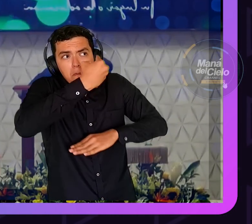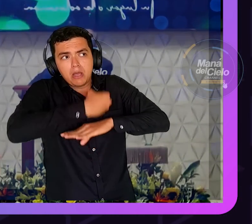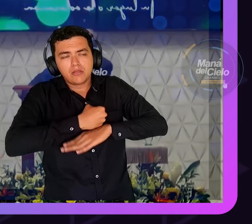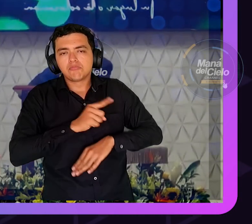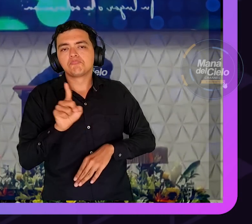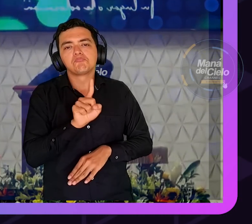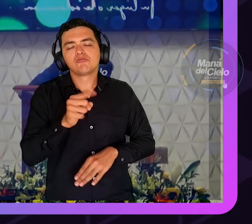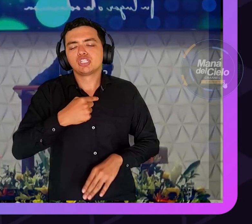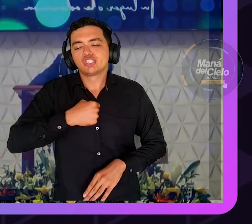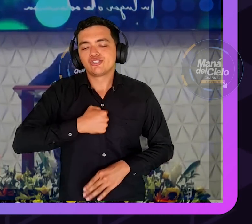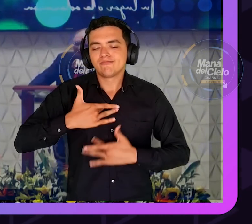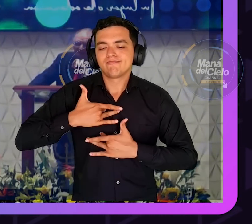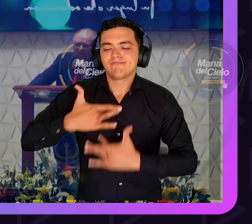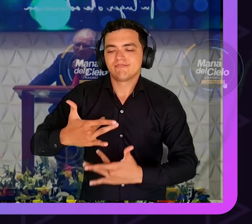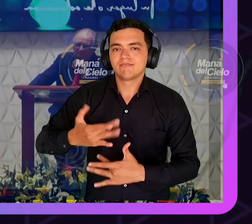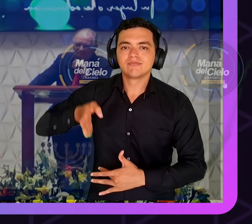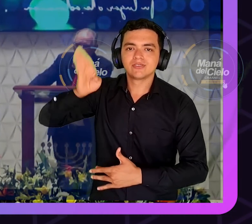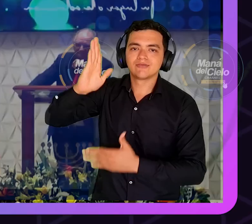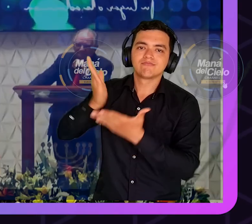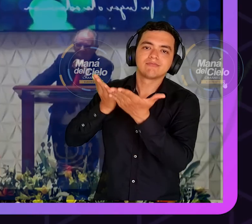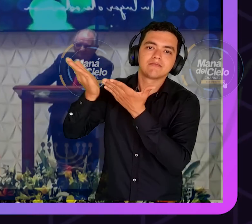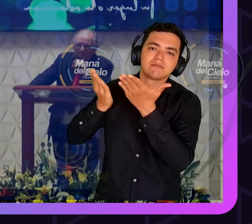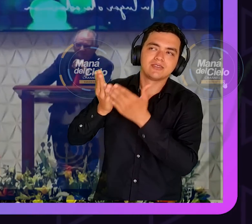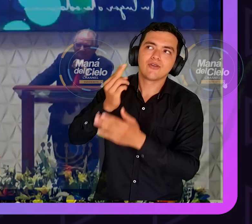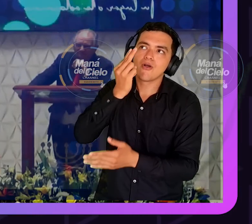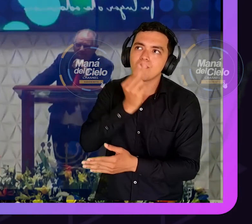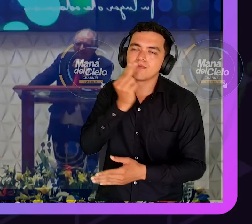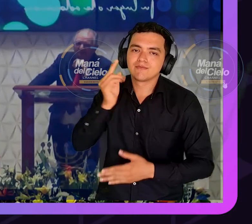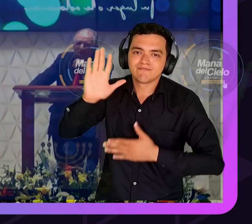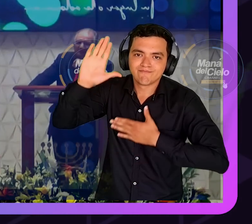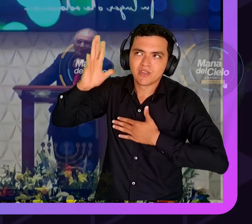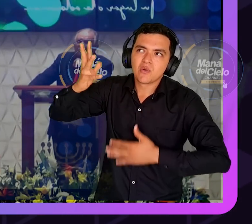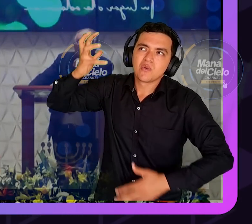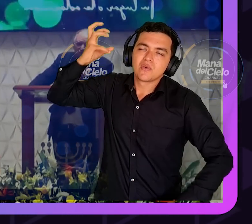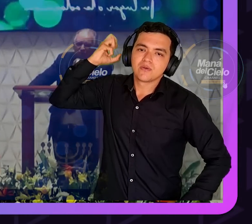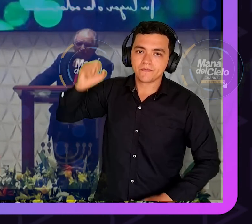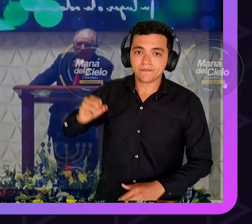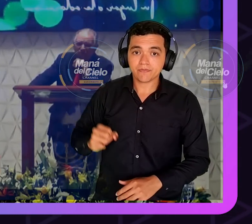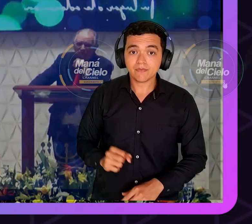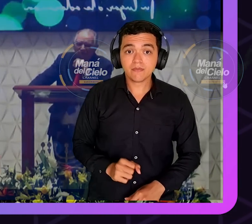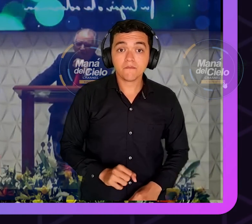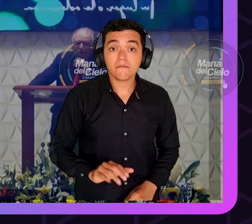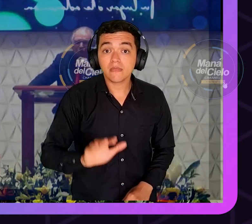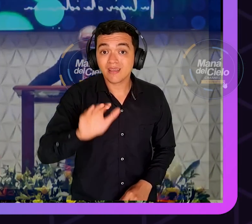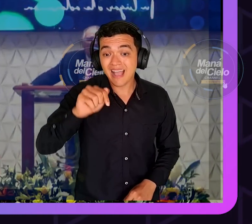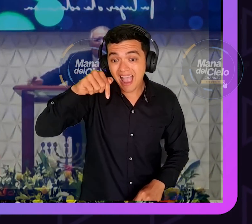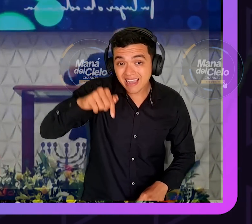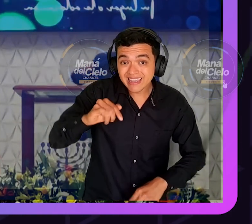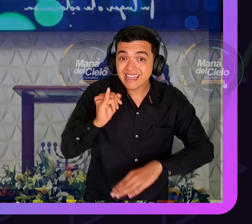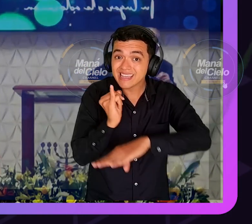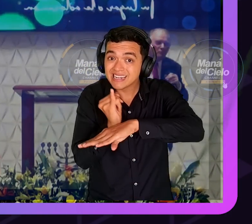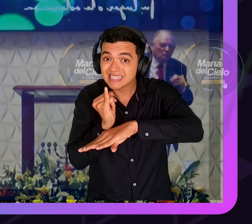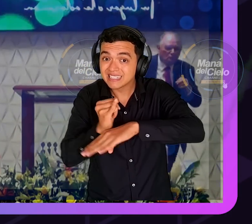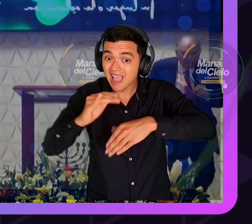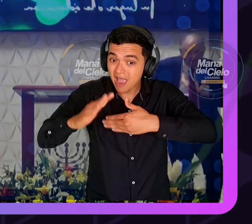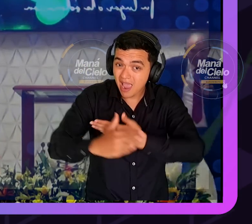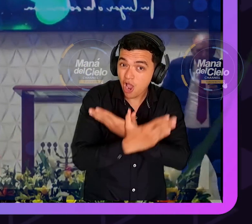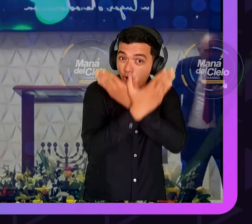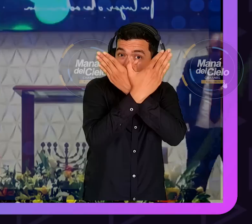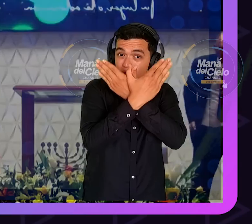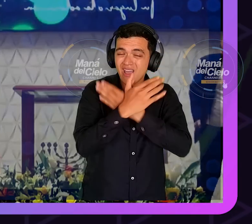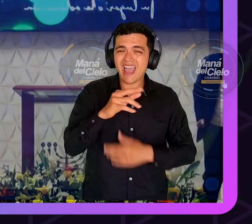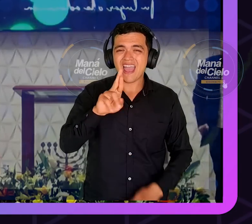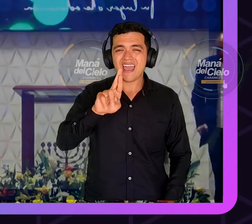él no es el presidente el presidente lo eliges tú no me elegisteis vosotros a mí